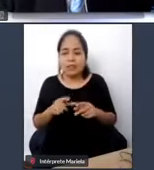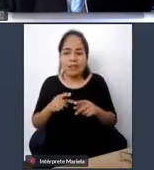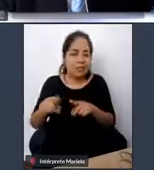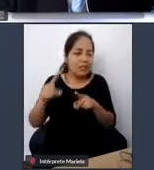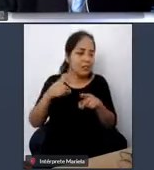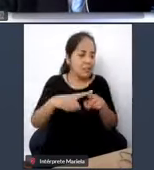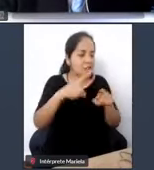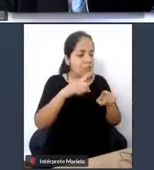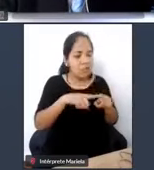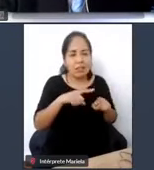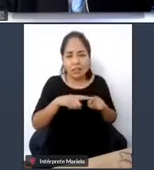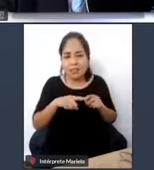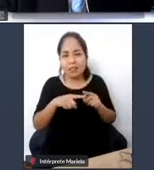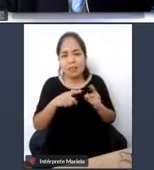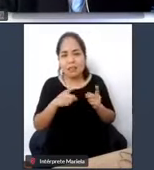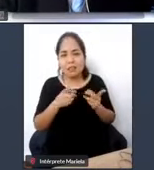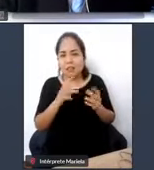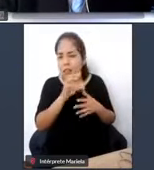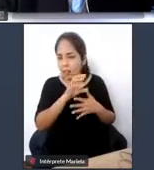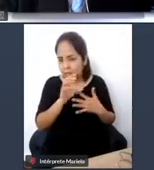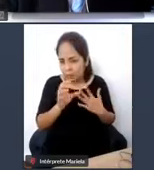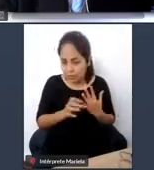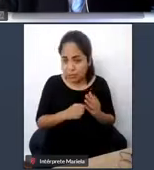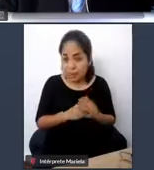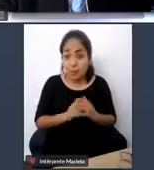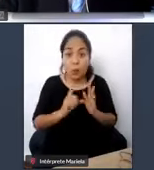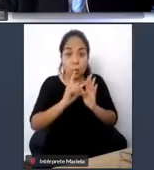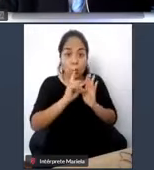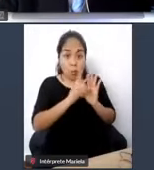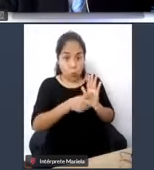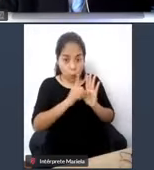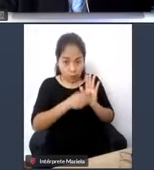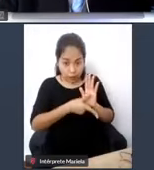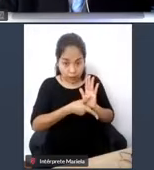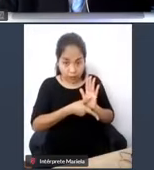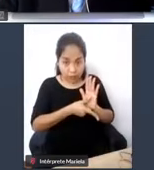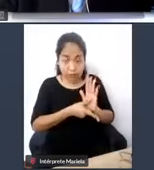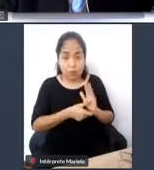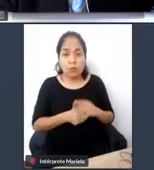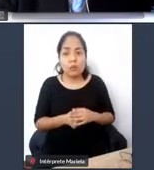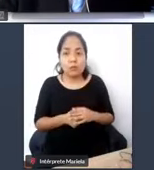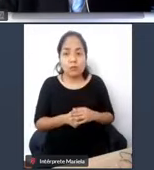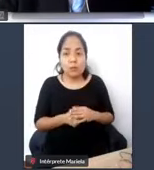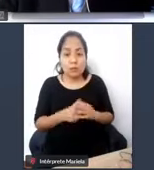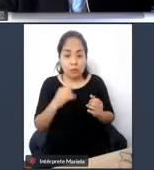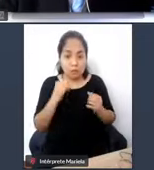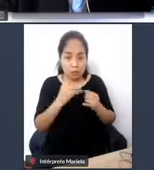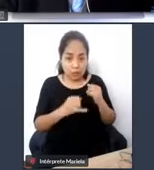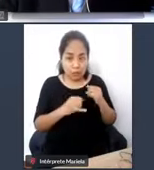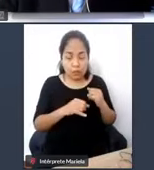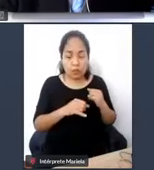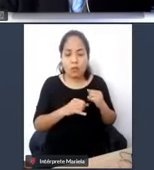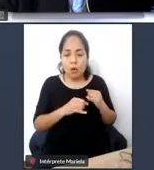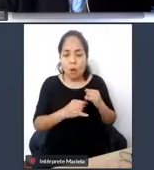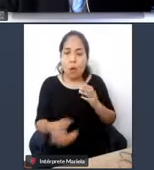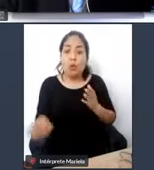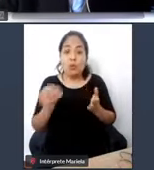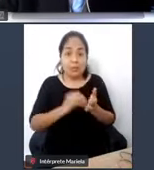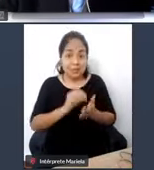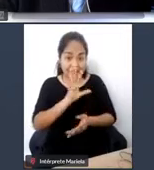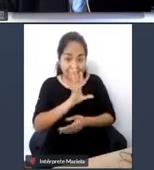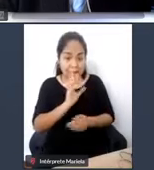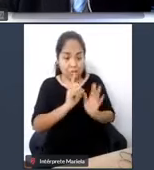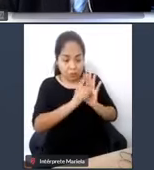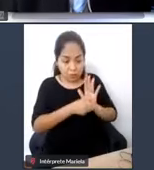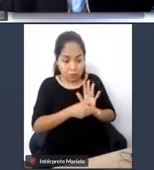lo ha indicado. luego de al final al finalizar esta primera ronda sin huertas usted tendrá también la oportunidad de cinco minutos y